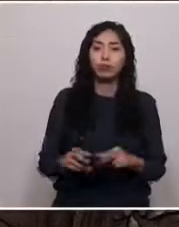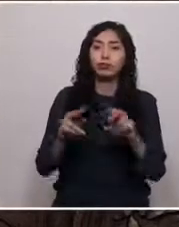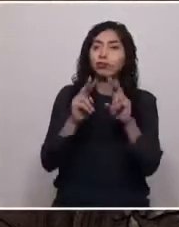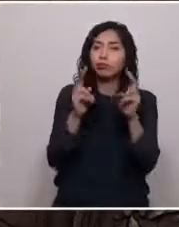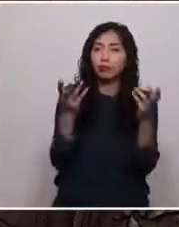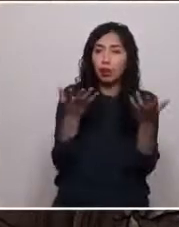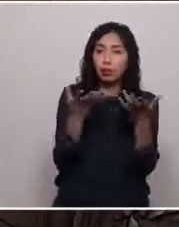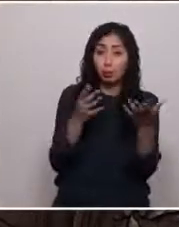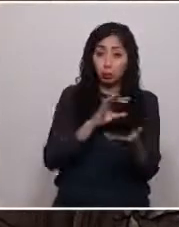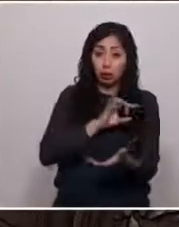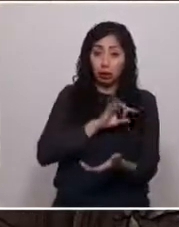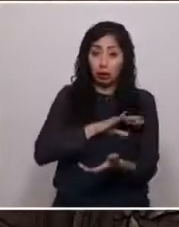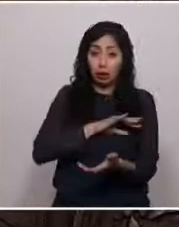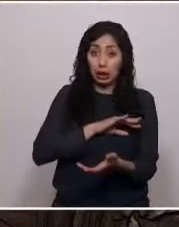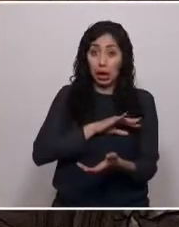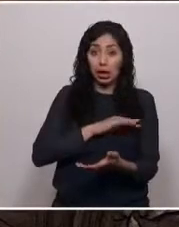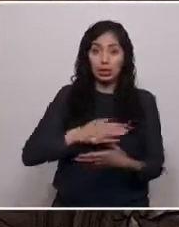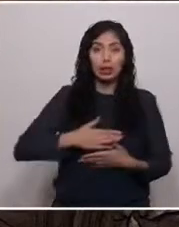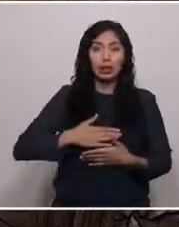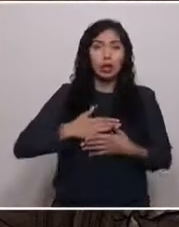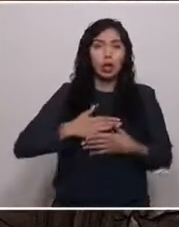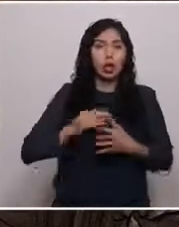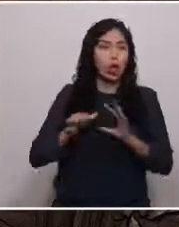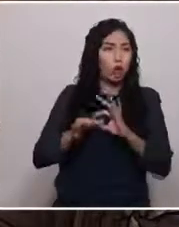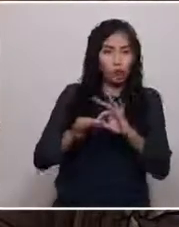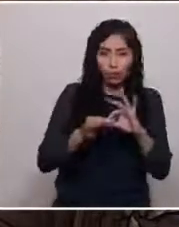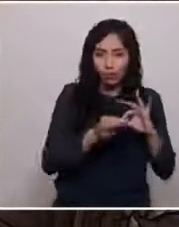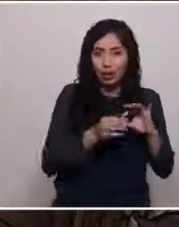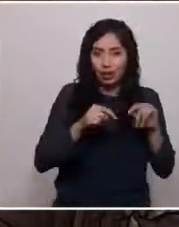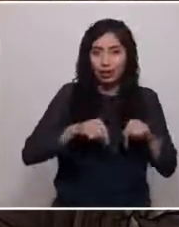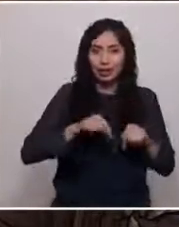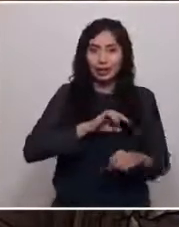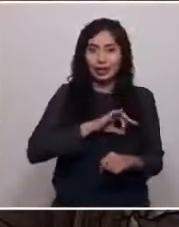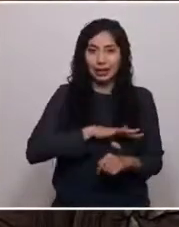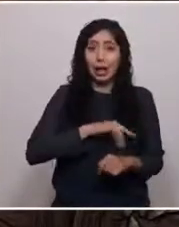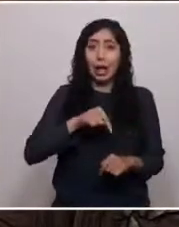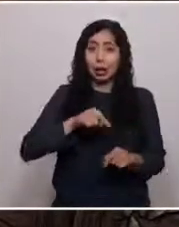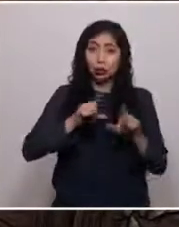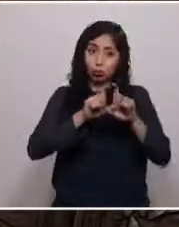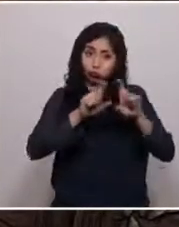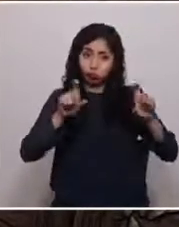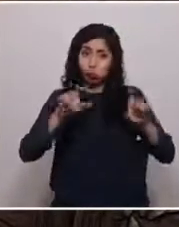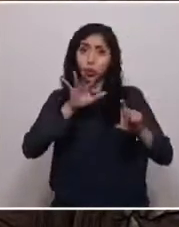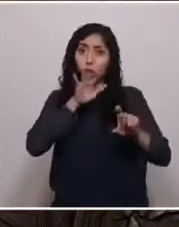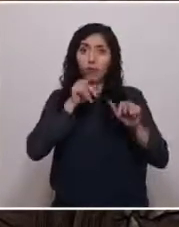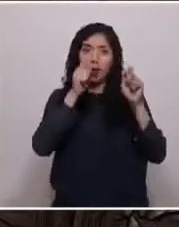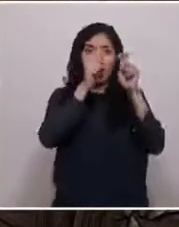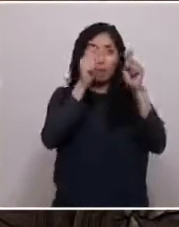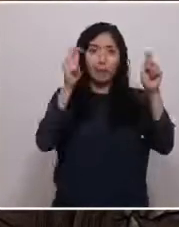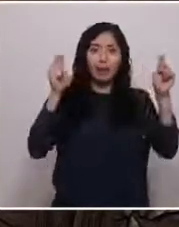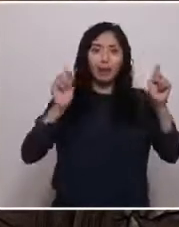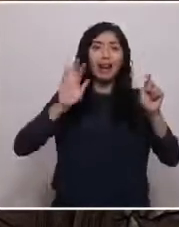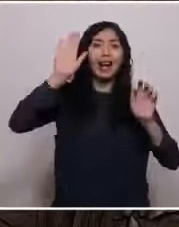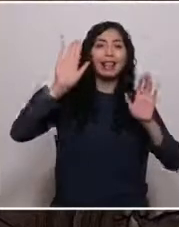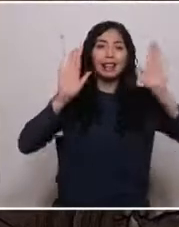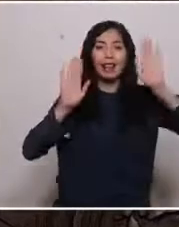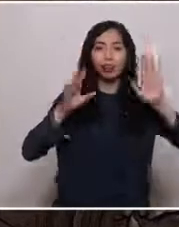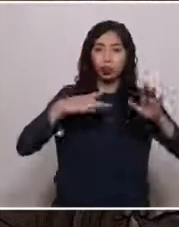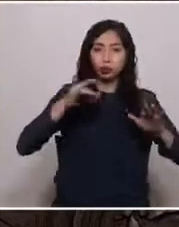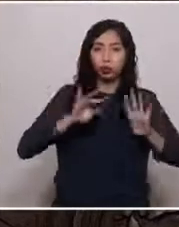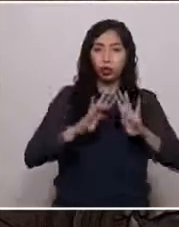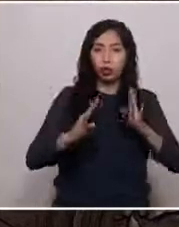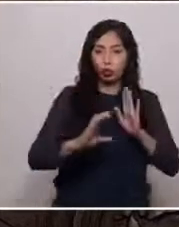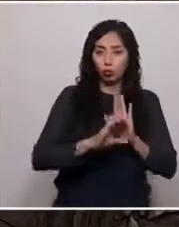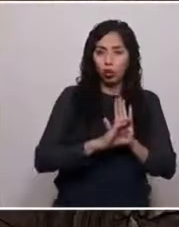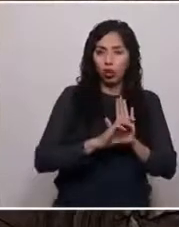fue el eslogan que utilicé durante mi campaña como candidato a la Convención Constitucional. Su significado,